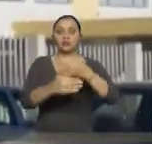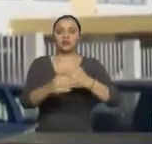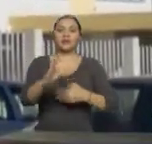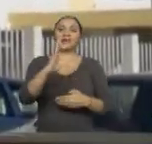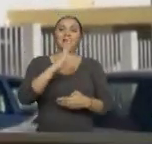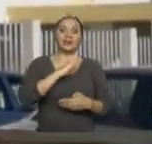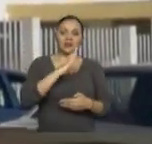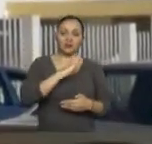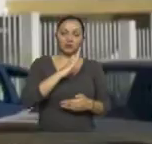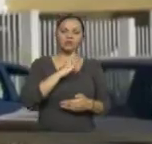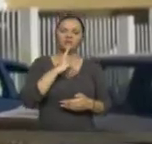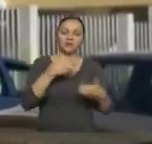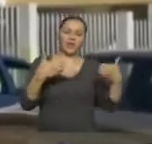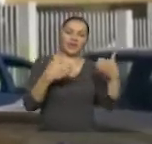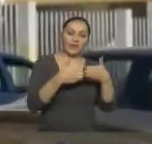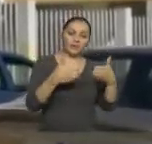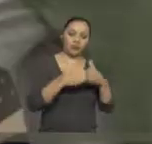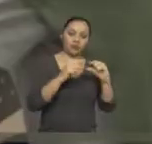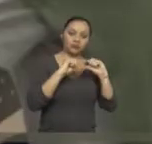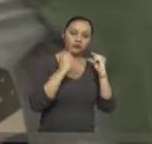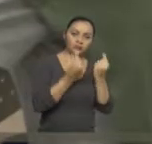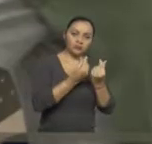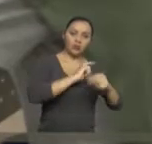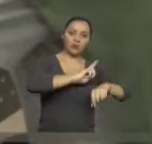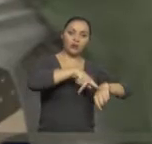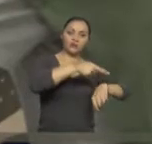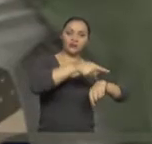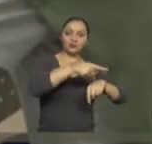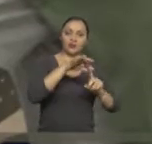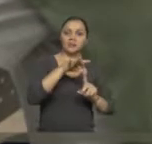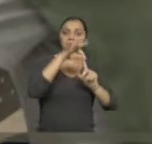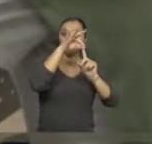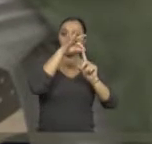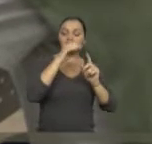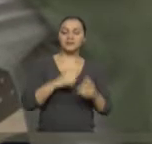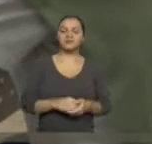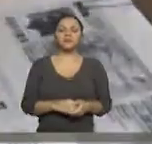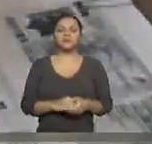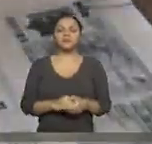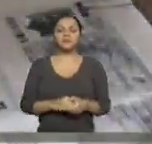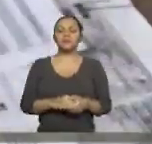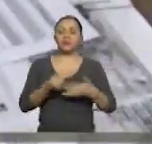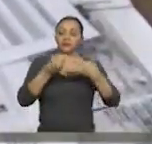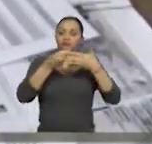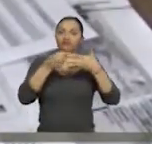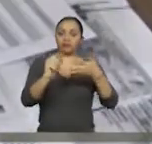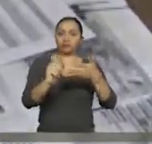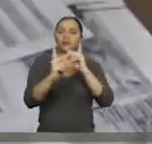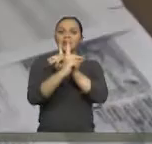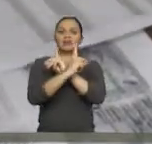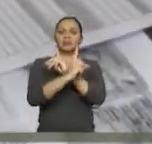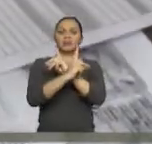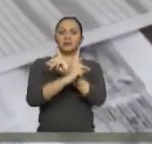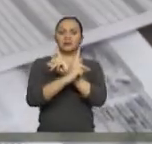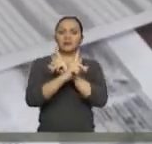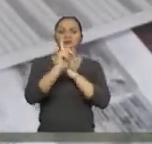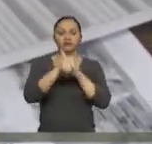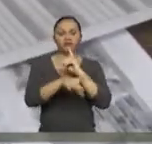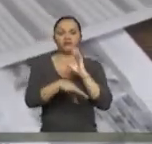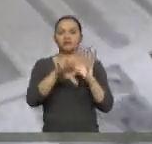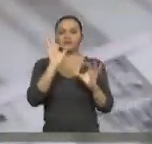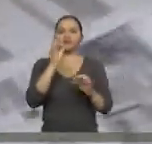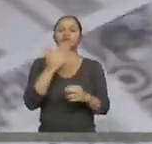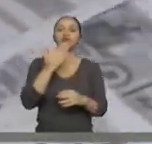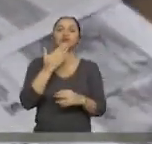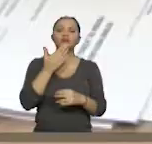por parte de equipos calificadores especializados. Calificar la discapacidad permite identificar los